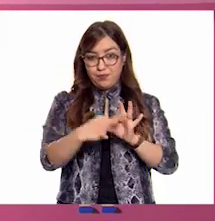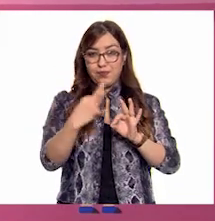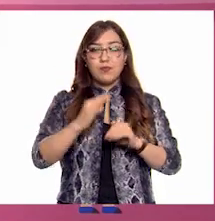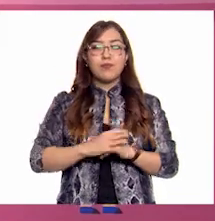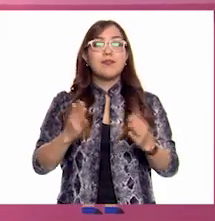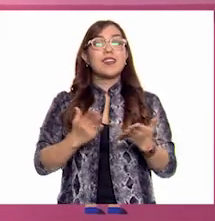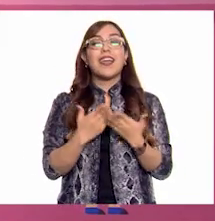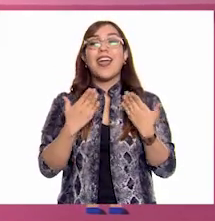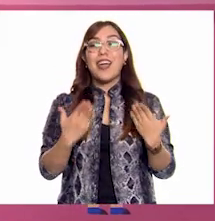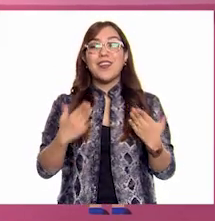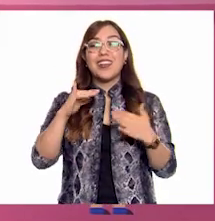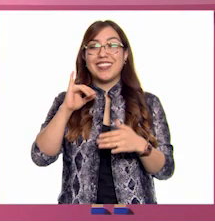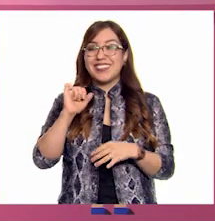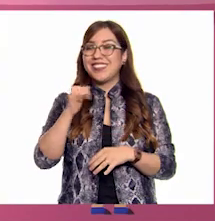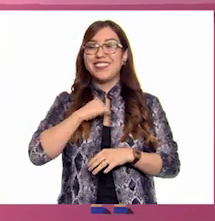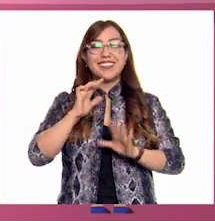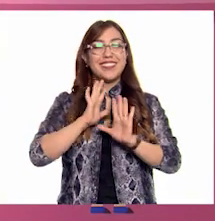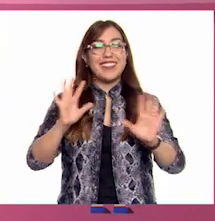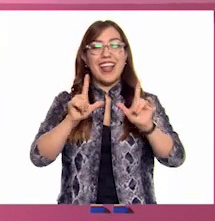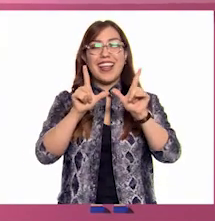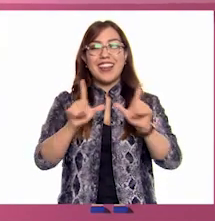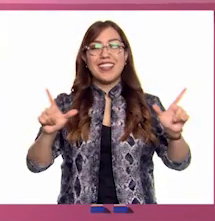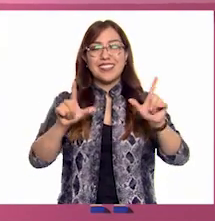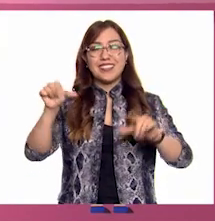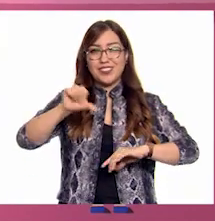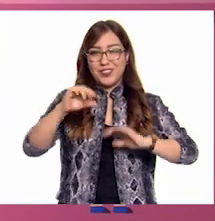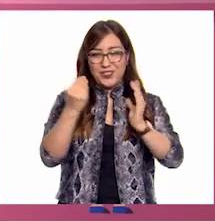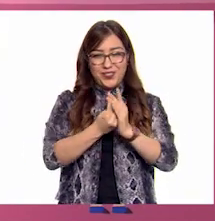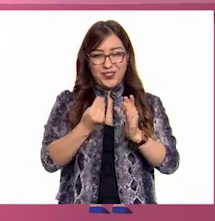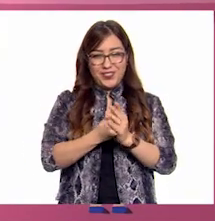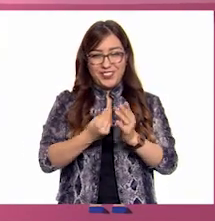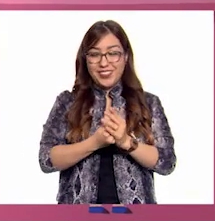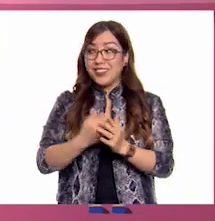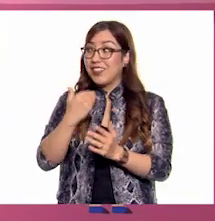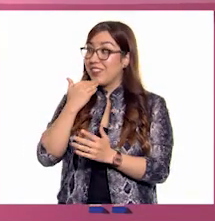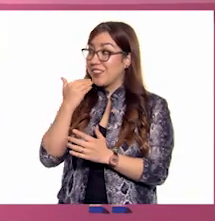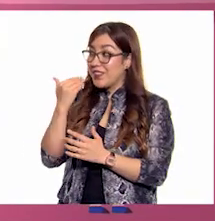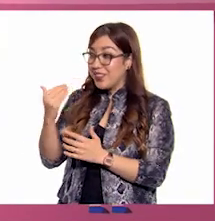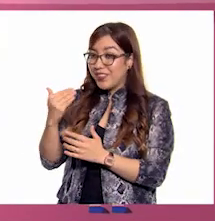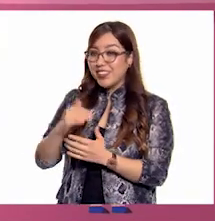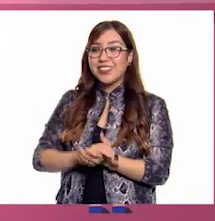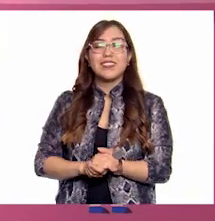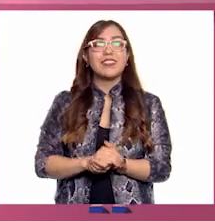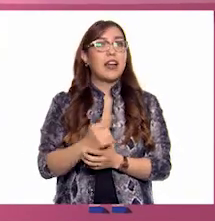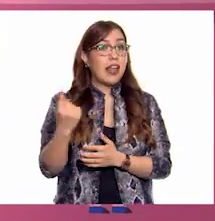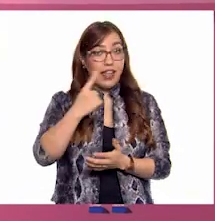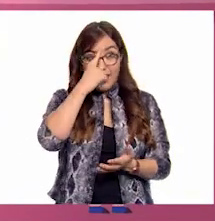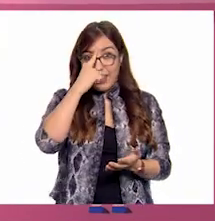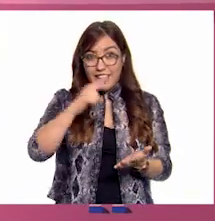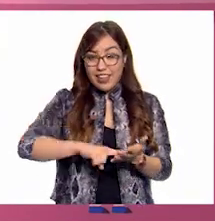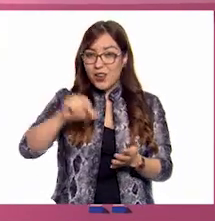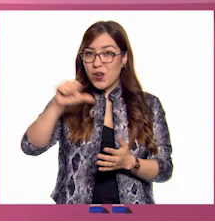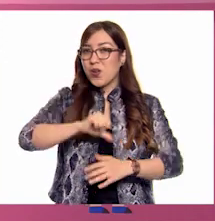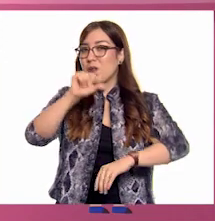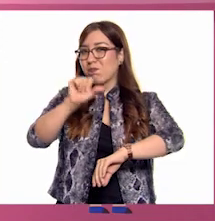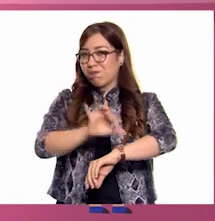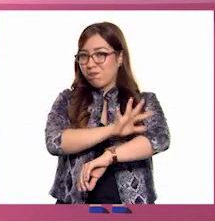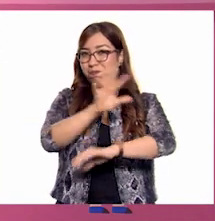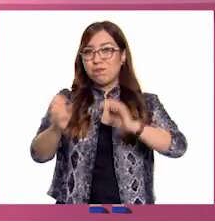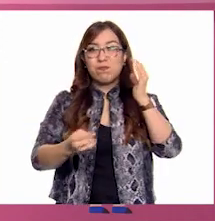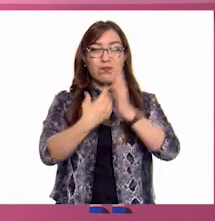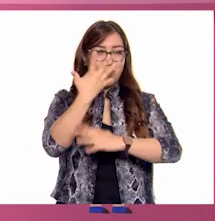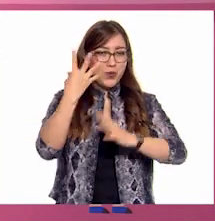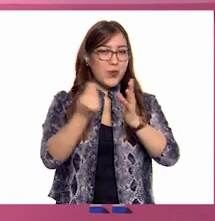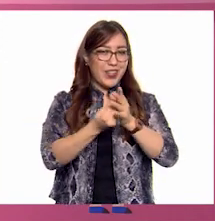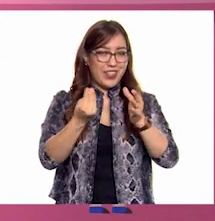Y ahora sí, estoy listísima para la clase. Ah, muy bien Ale. Pues qué creen, a mí me emociona iniciar una nueva clase.